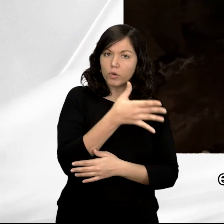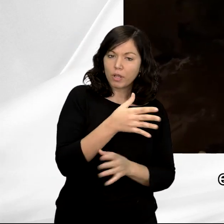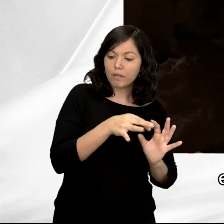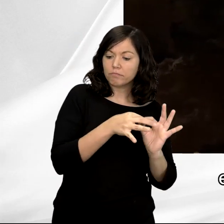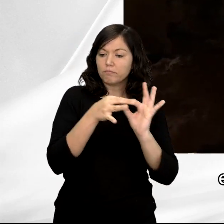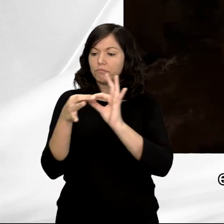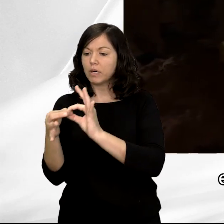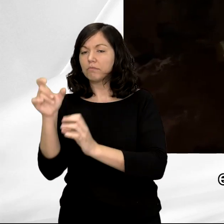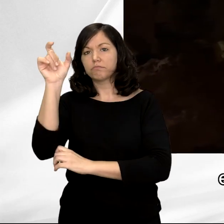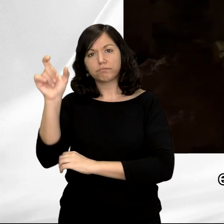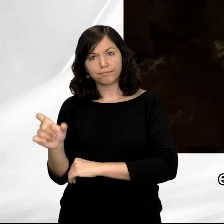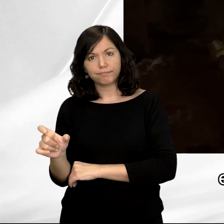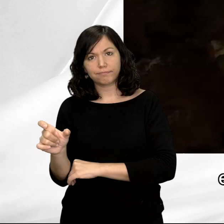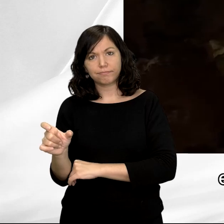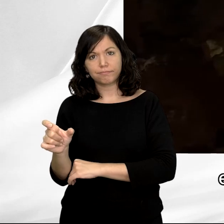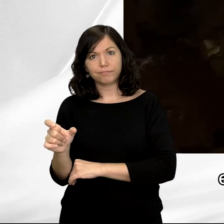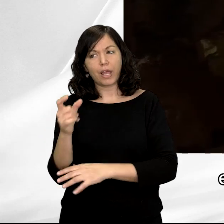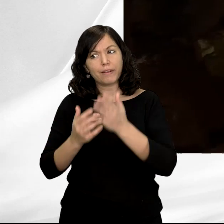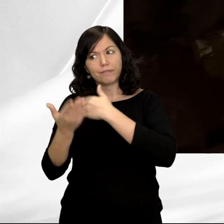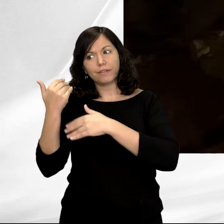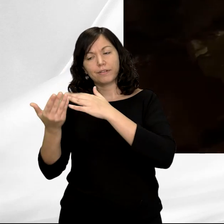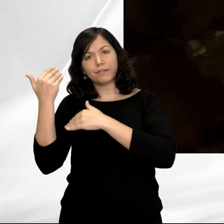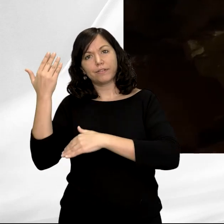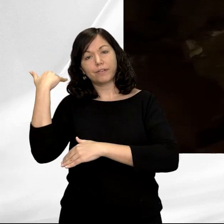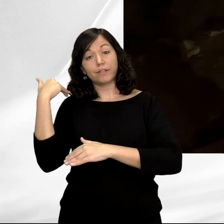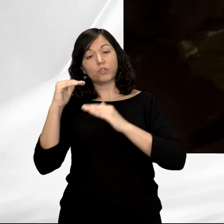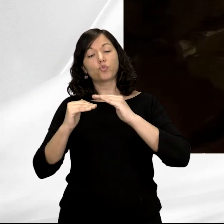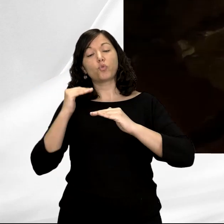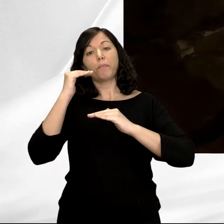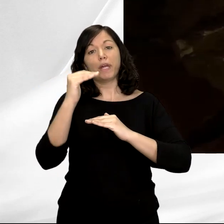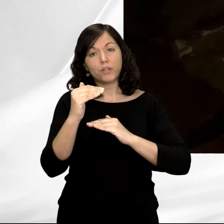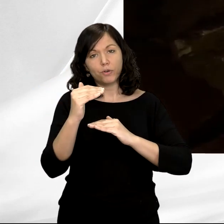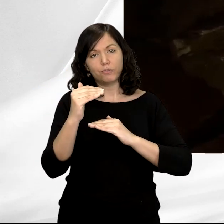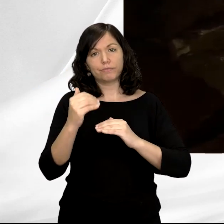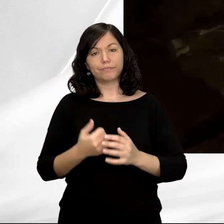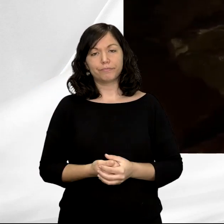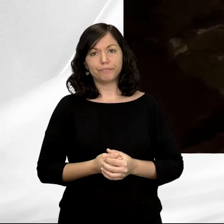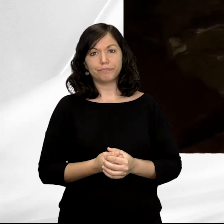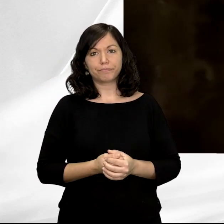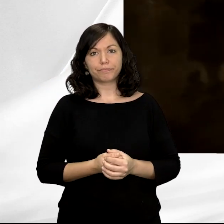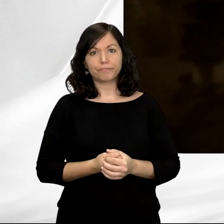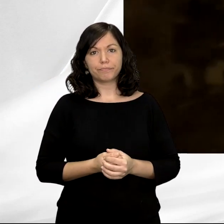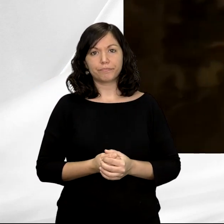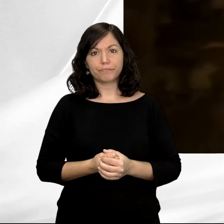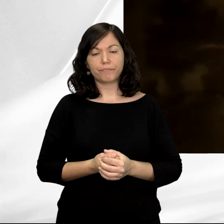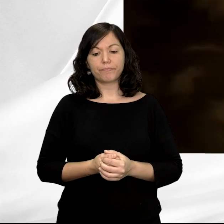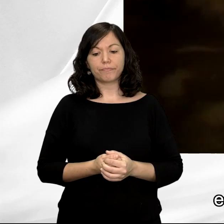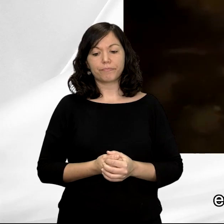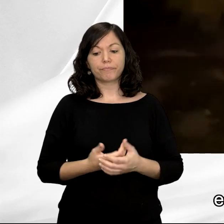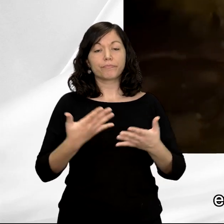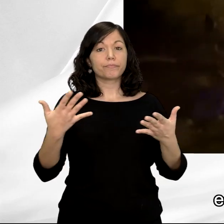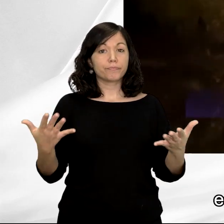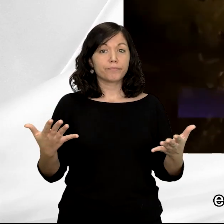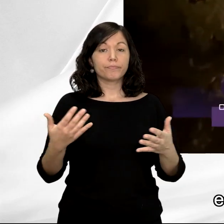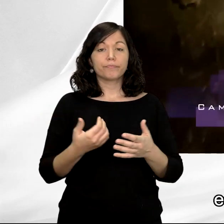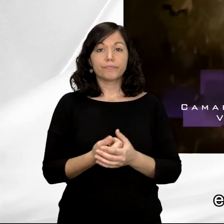asociados a la figura humana en momentos antiguos del Paloítico Superior y en la parte más profunda de la cueva. Quizá el